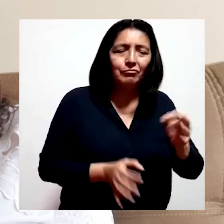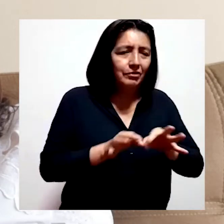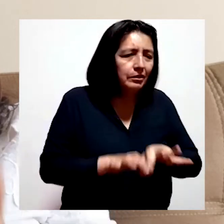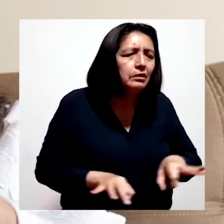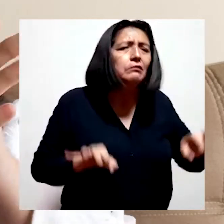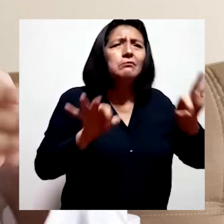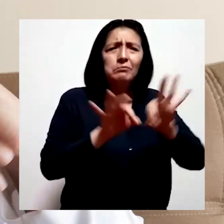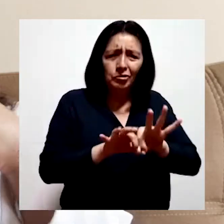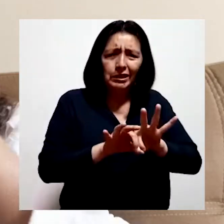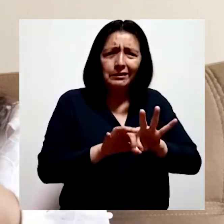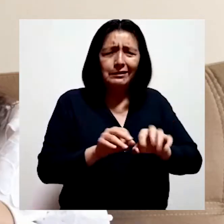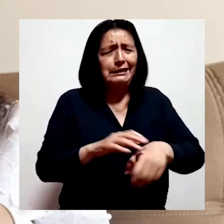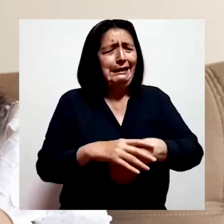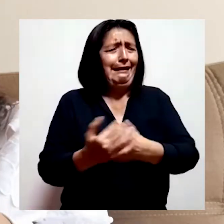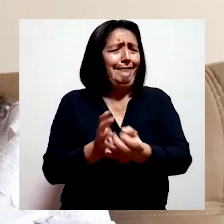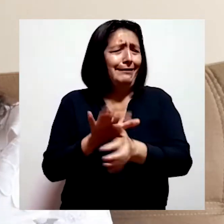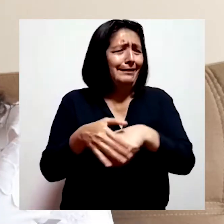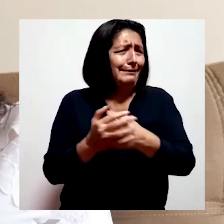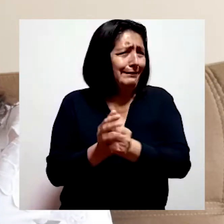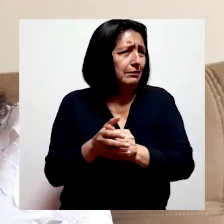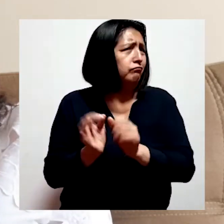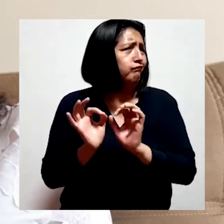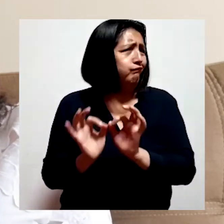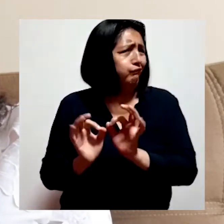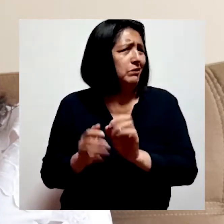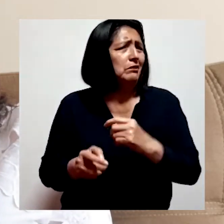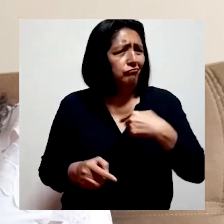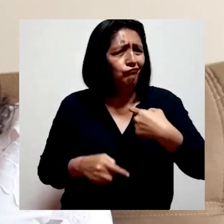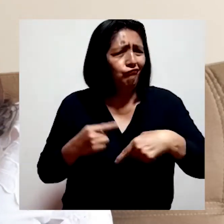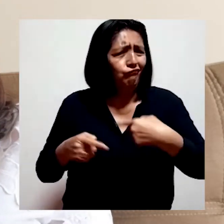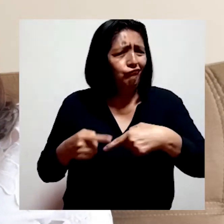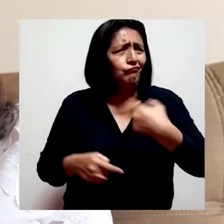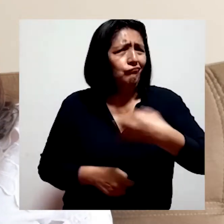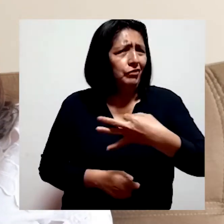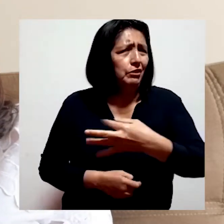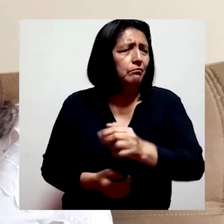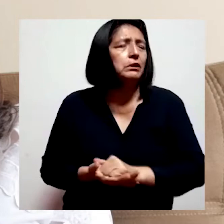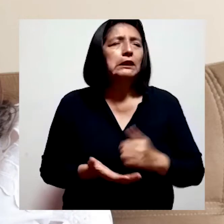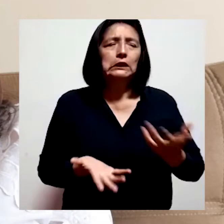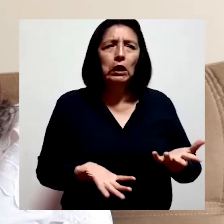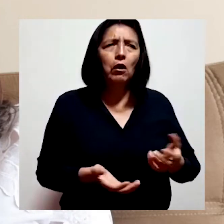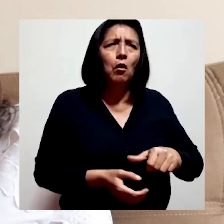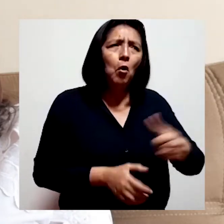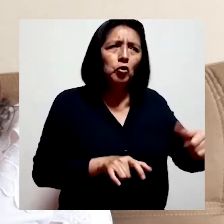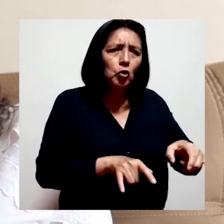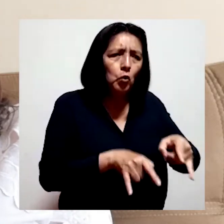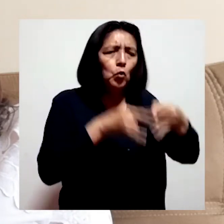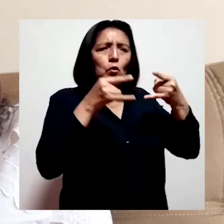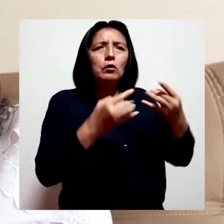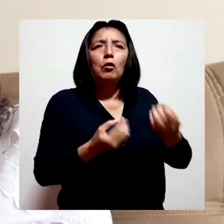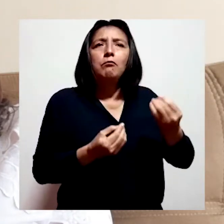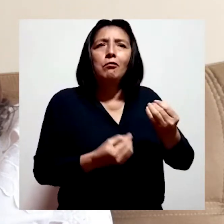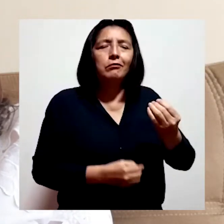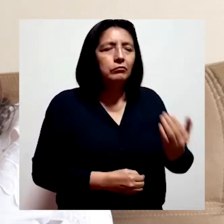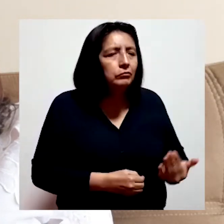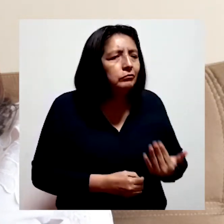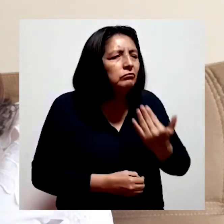importante que nos lavemos muy bien las manos de forma constante. Otra forma de contagio es inhalando el virus.